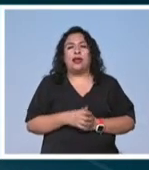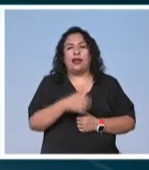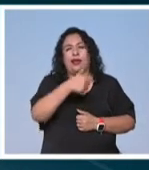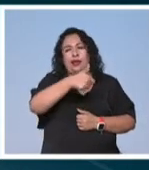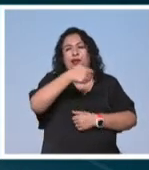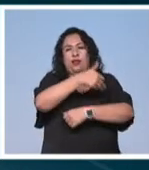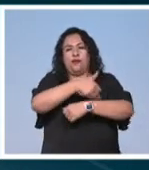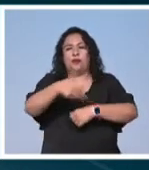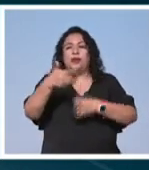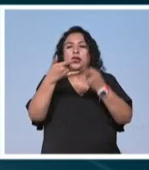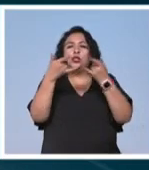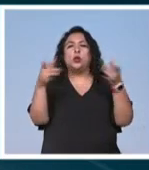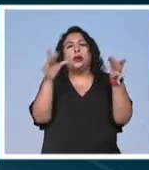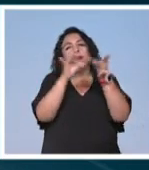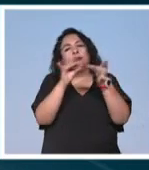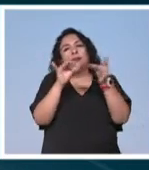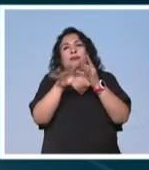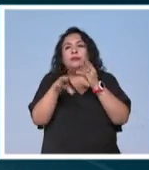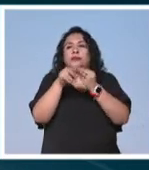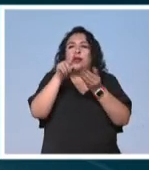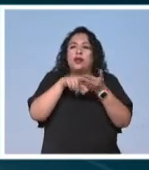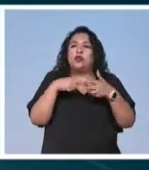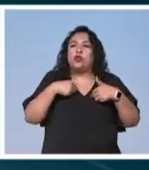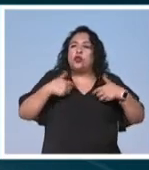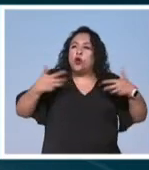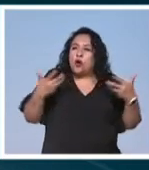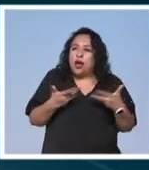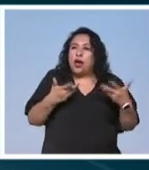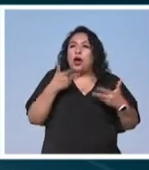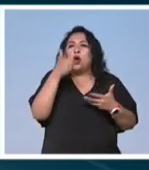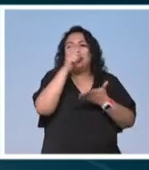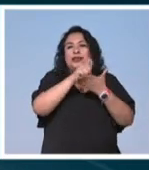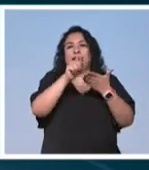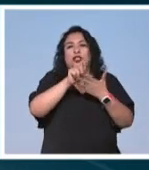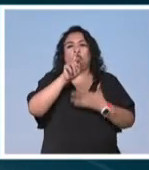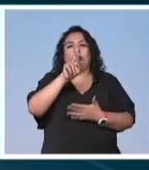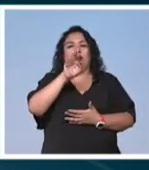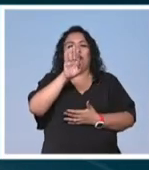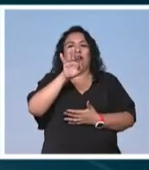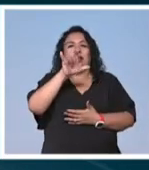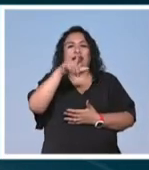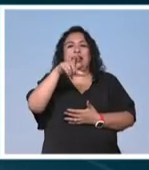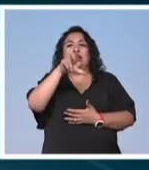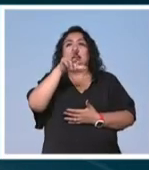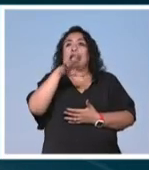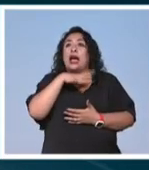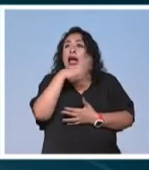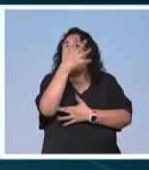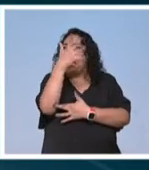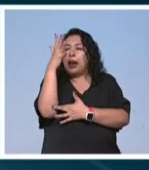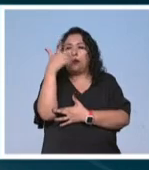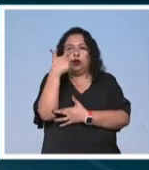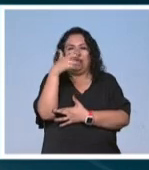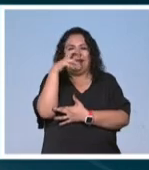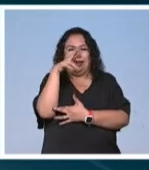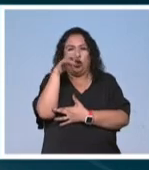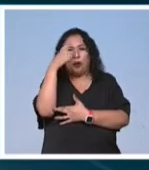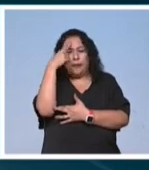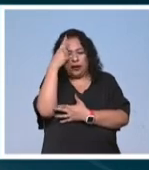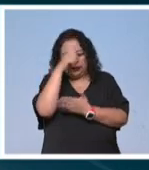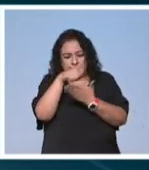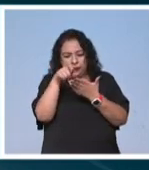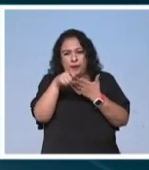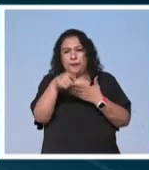familia narra su historia a través de sus integrantes y sus acciones. El escritor Rafael Quesada tomó varios árboles genealógicos para